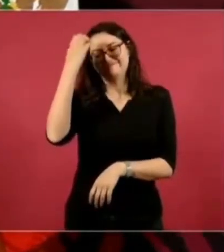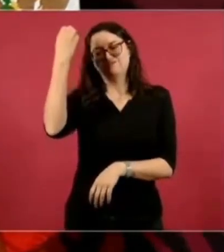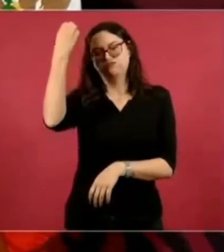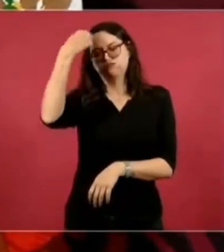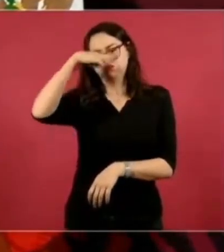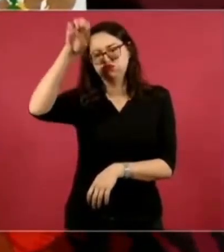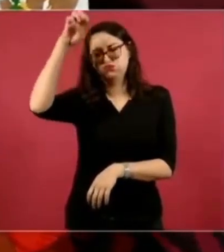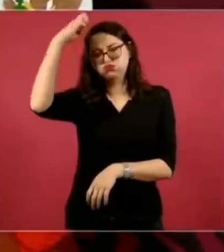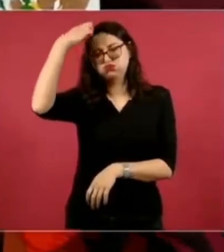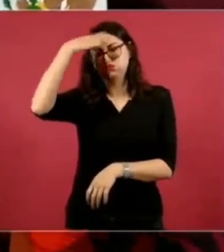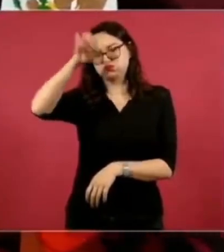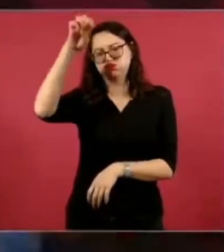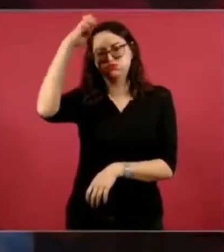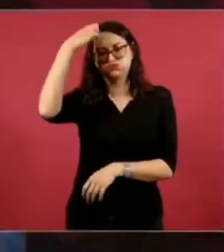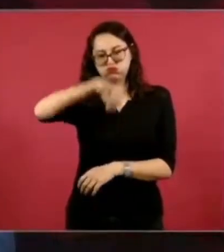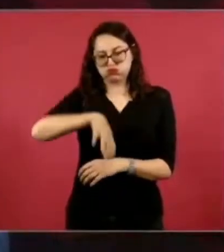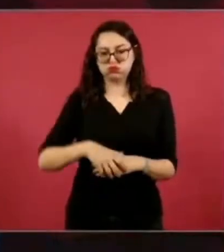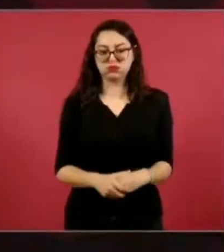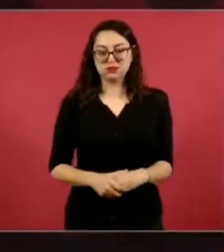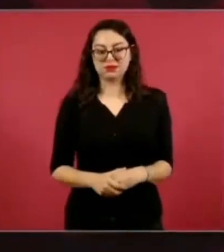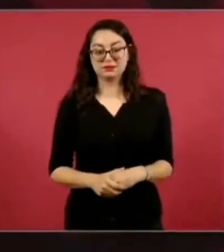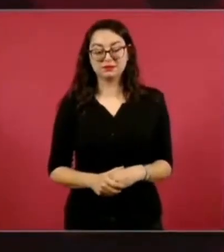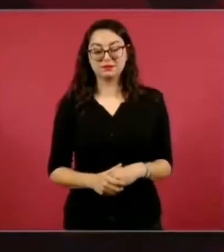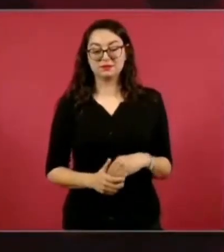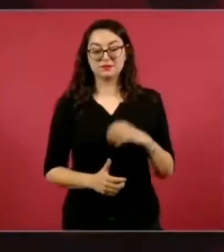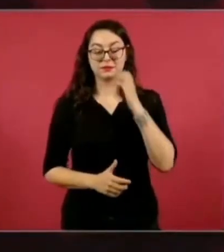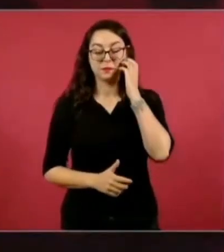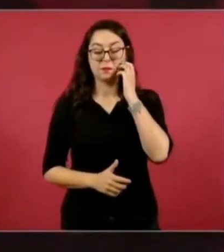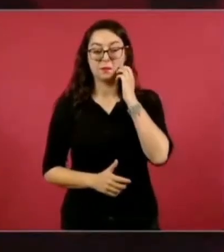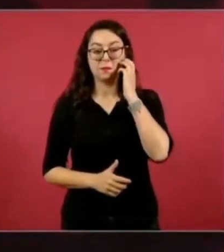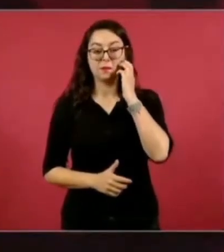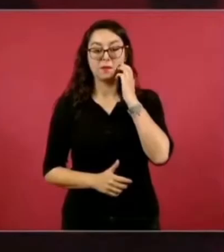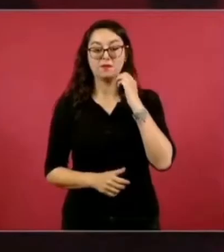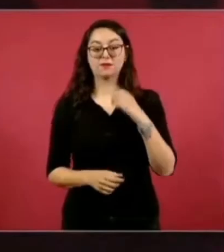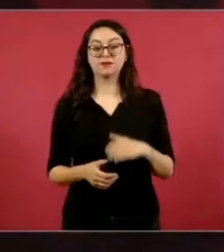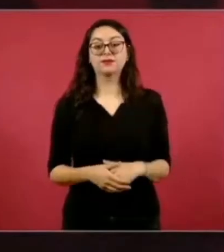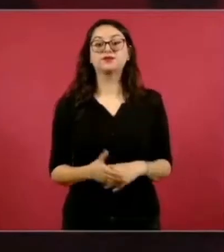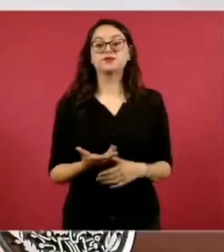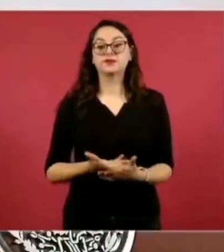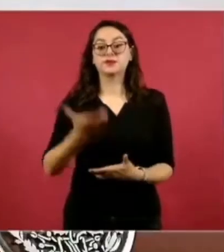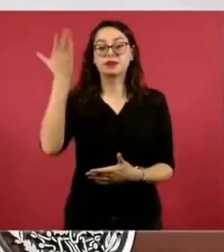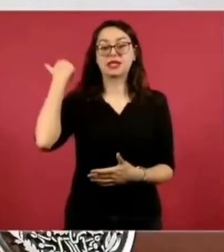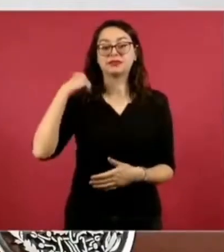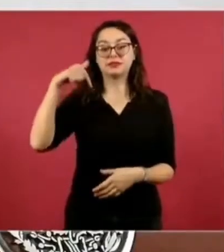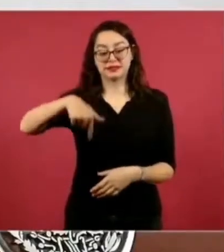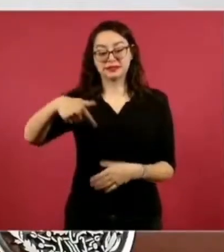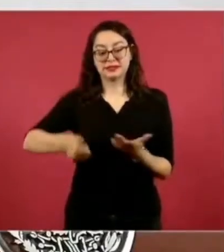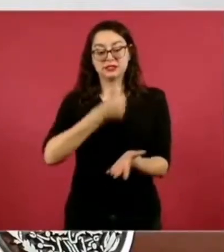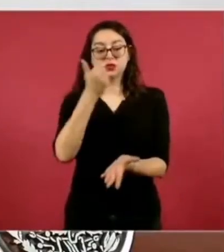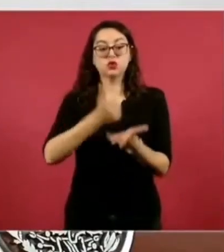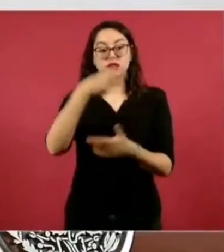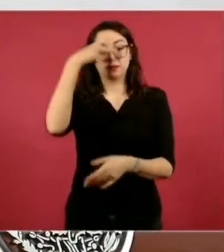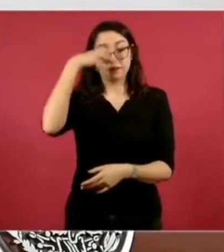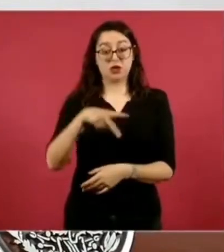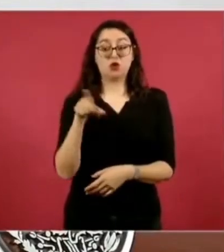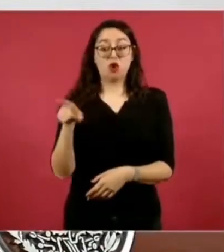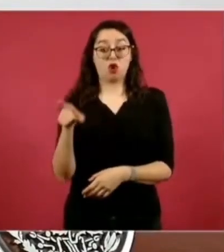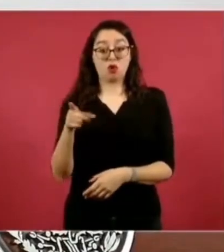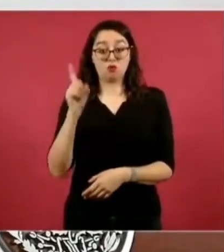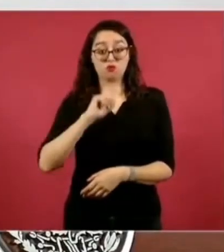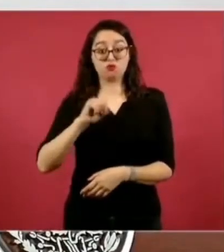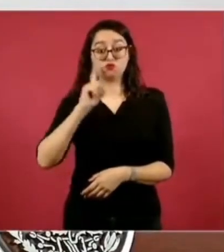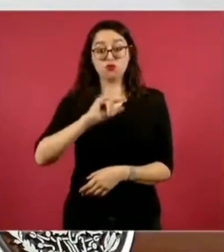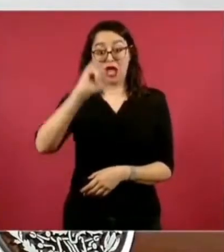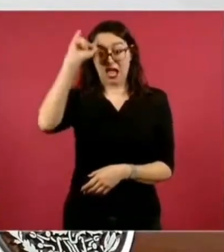Recuerdo que cuando entró como jefa de gobierno había molestias de